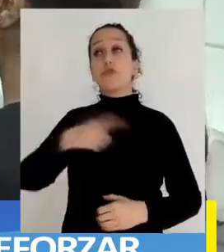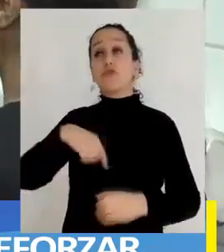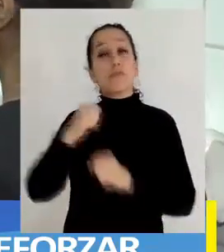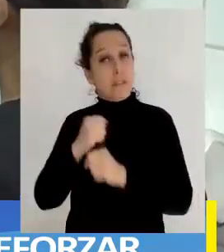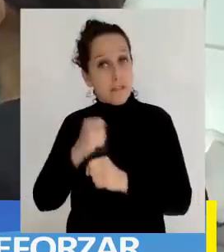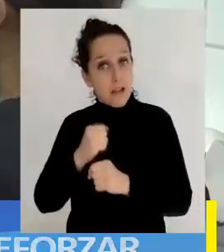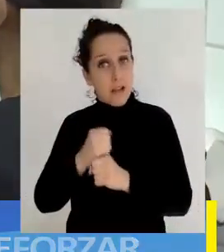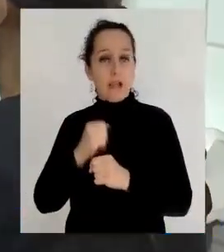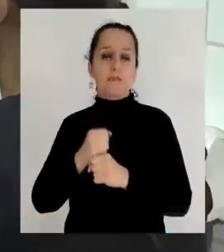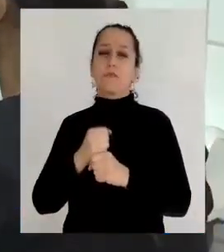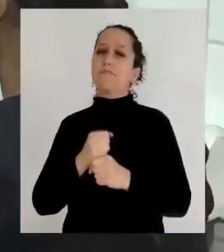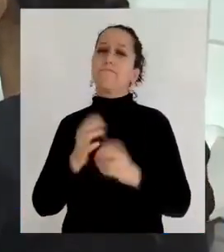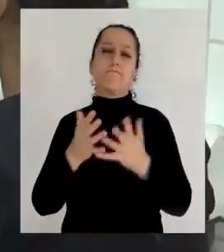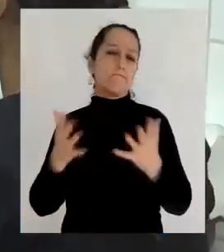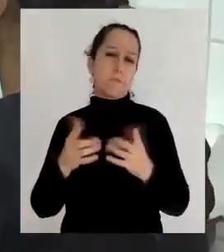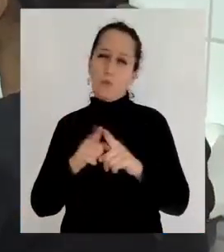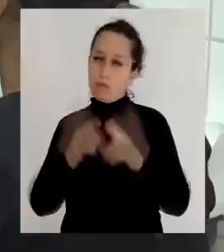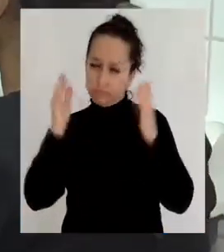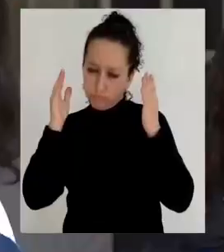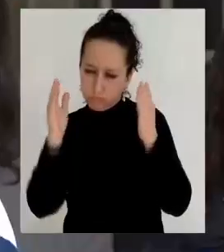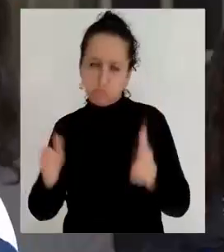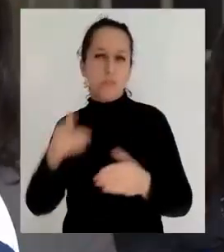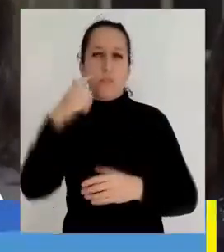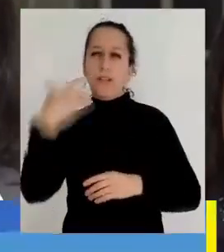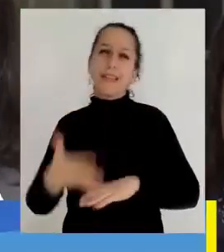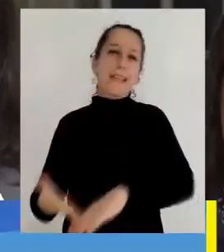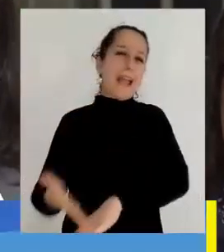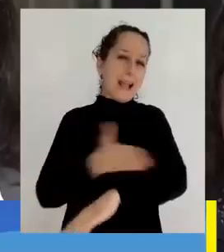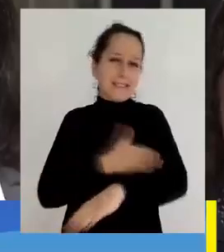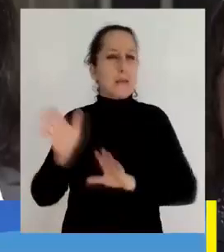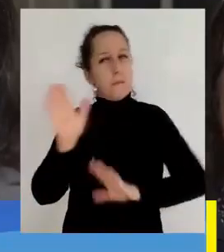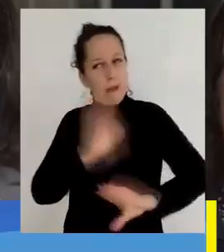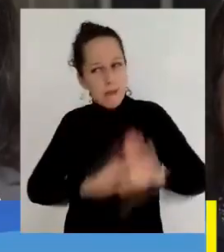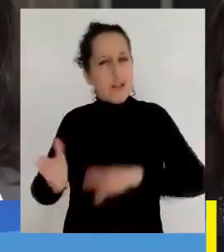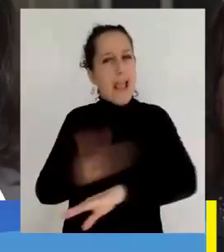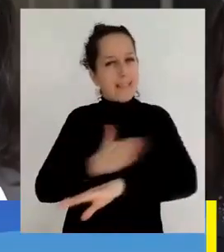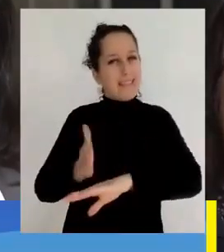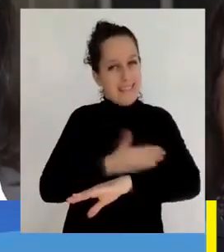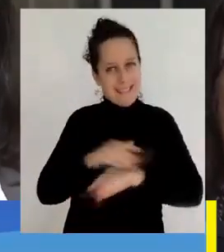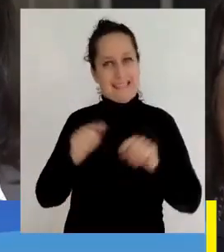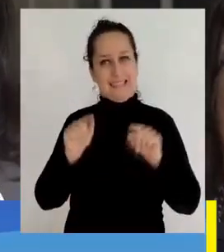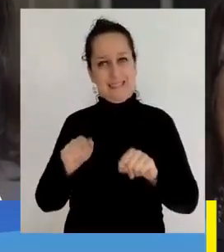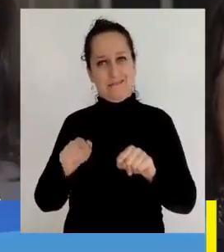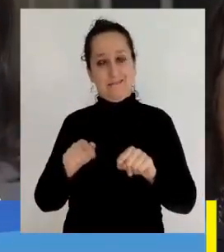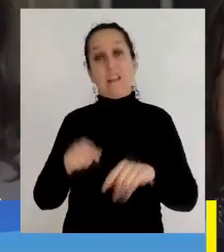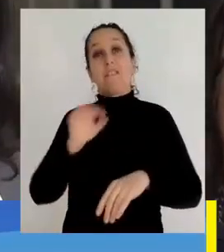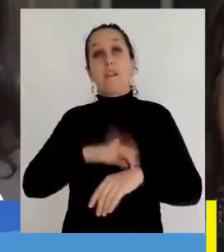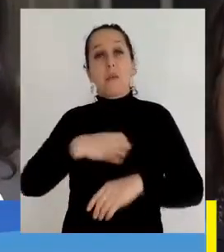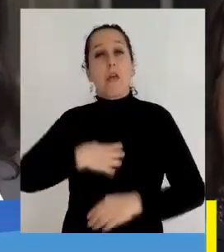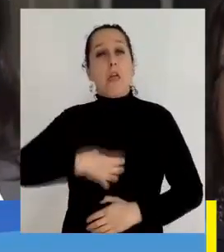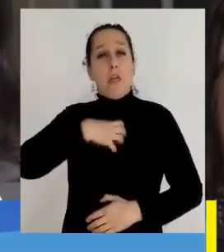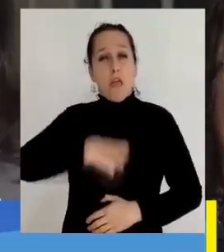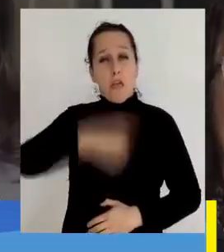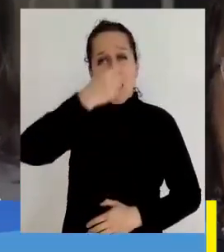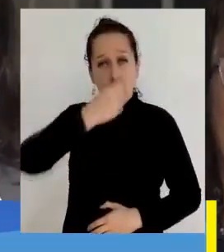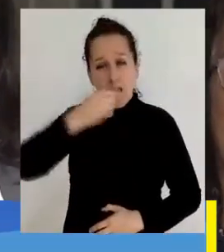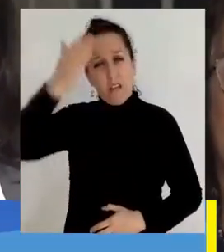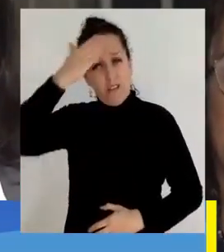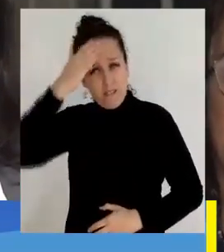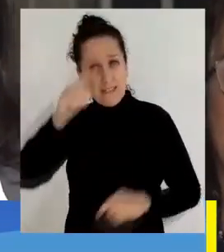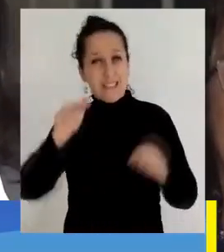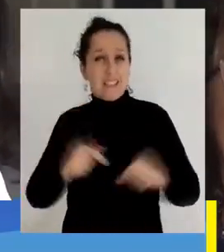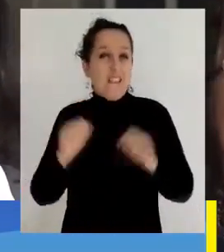trabajemos de manera muy, muy, muy fuerte en todo lo que significa prevención. Y en este caso específico, en el caso de las enfermedades respiratorias